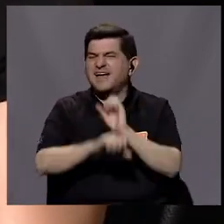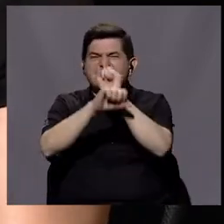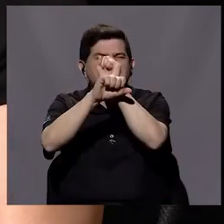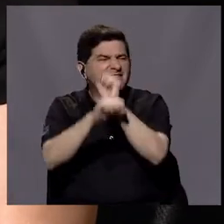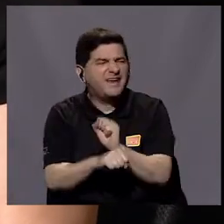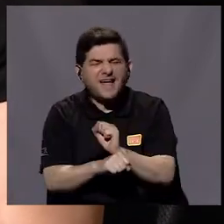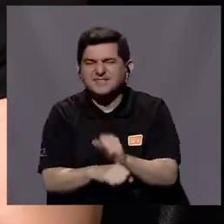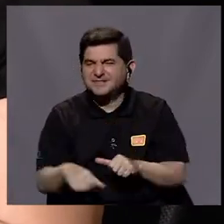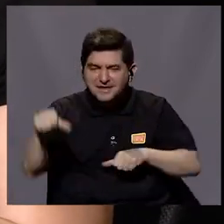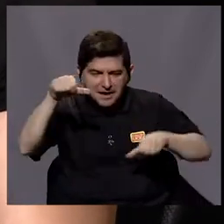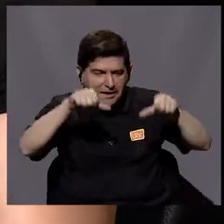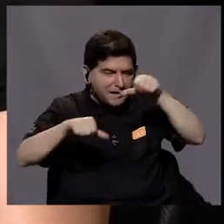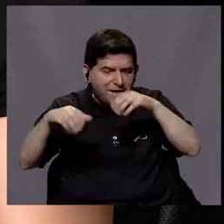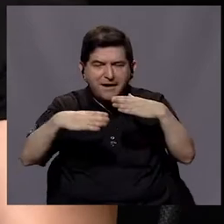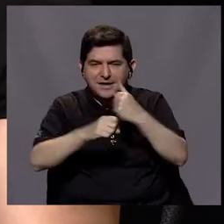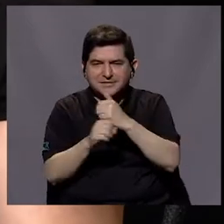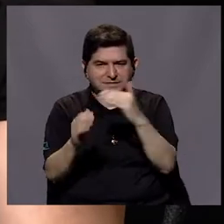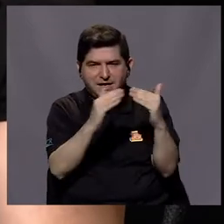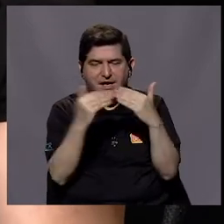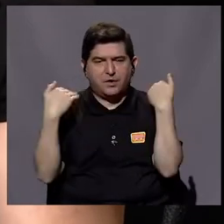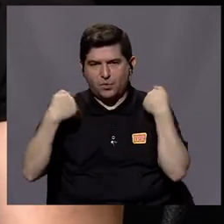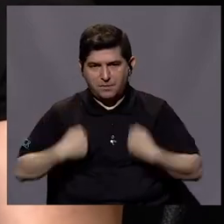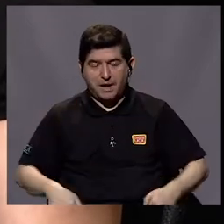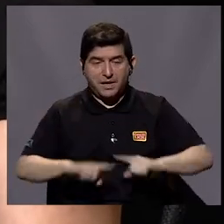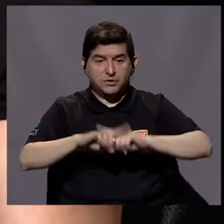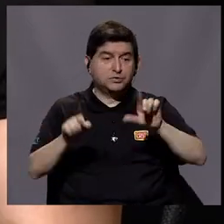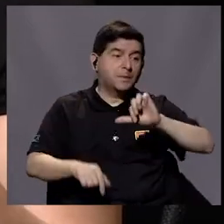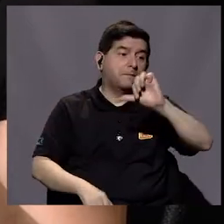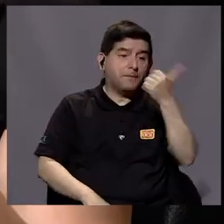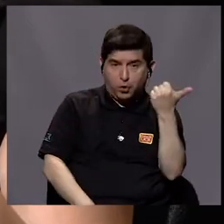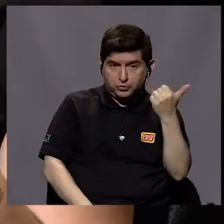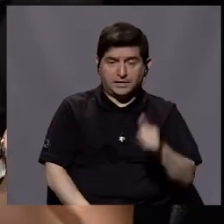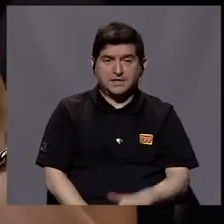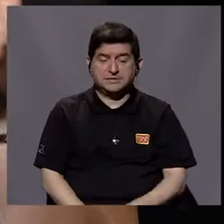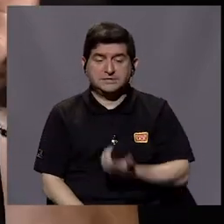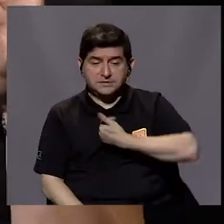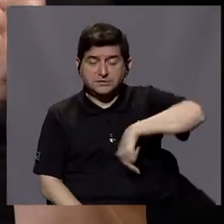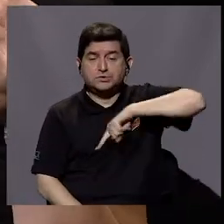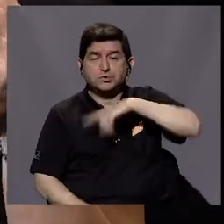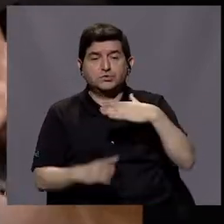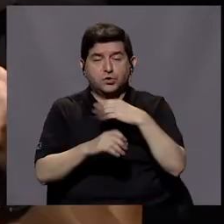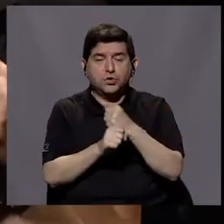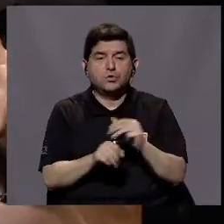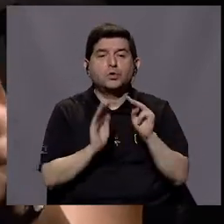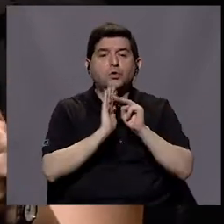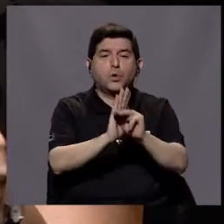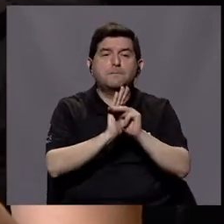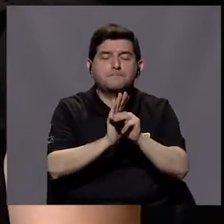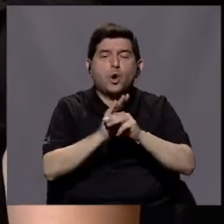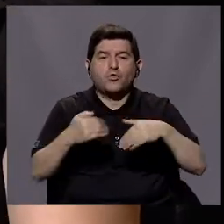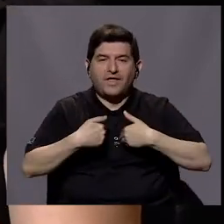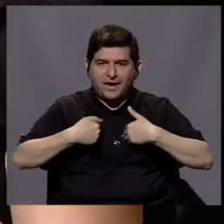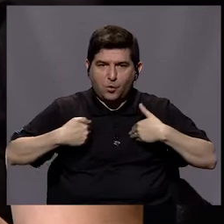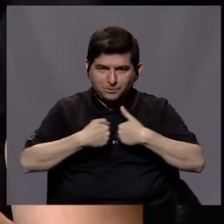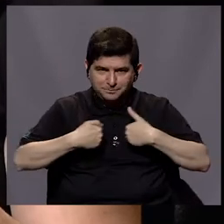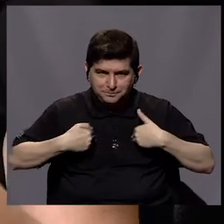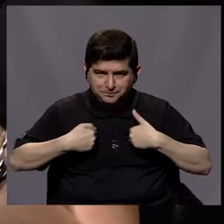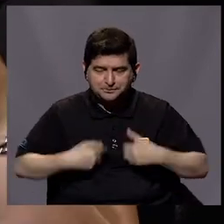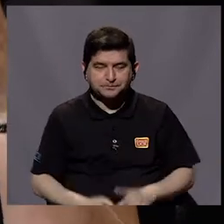el clásico del experimento que uno puede hacer en poblaciones humanas. Pero hay muchas otras que las tenemos que hacer en modelos animales.